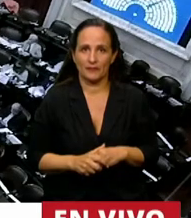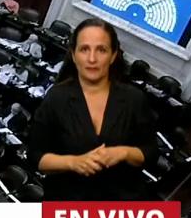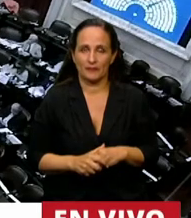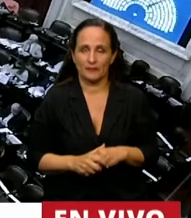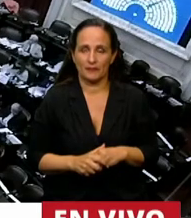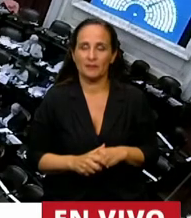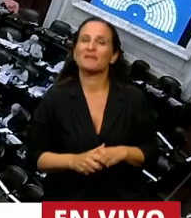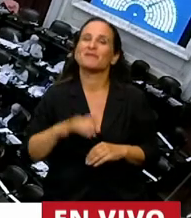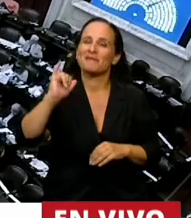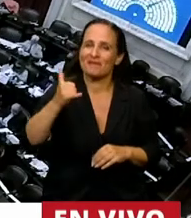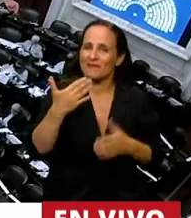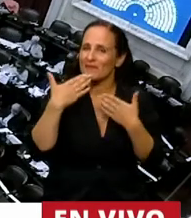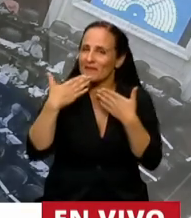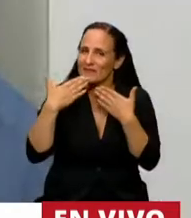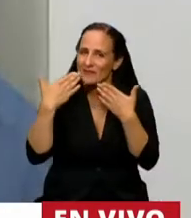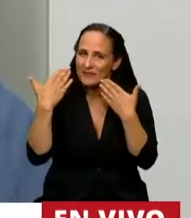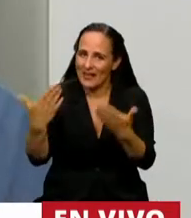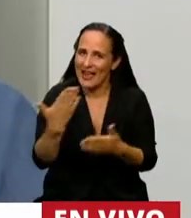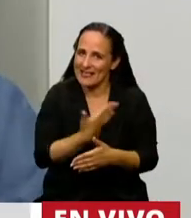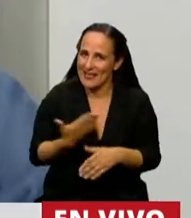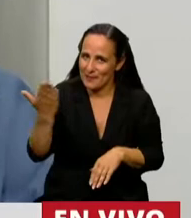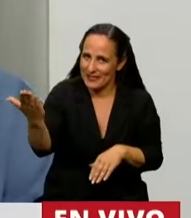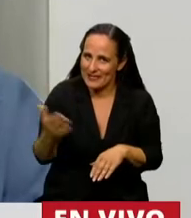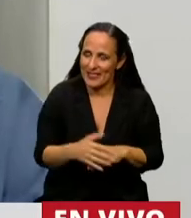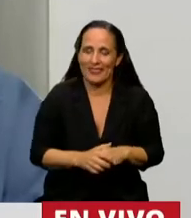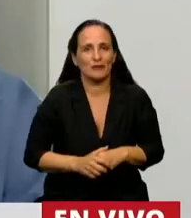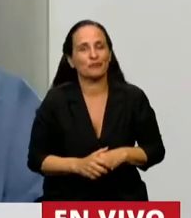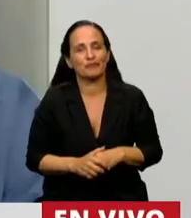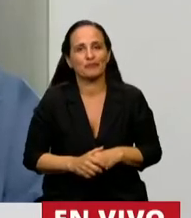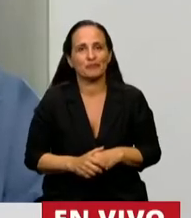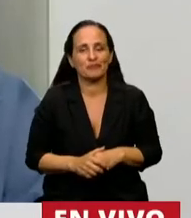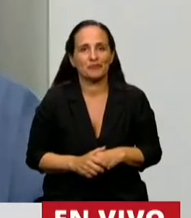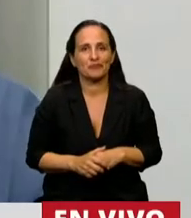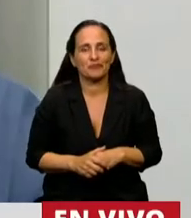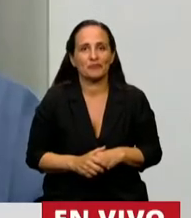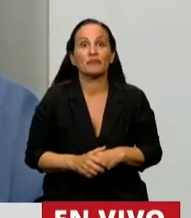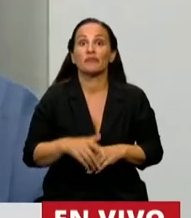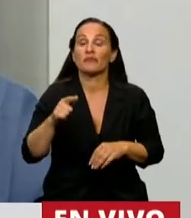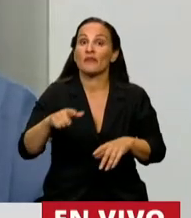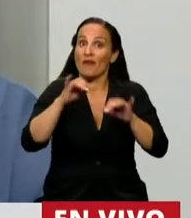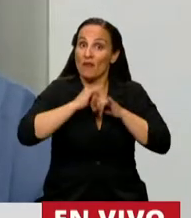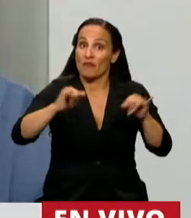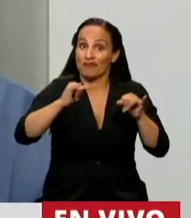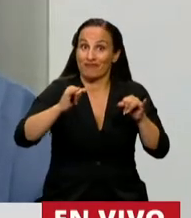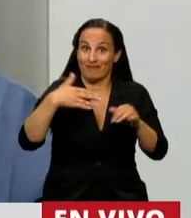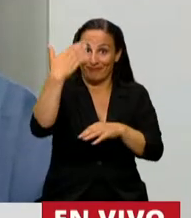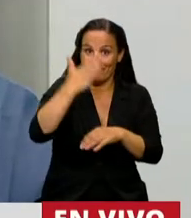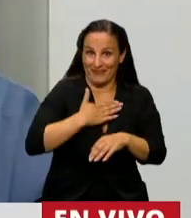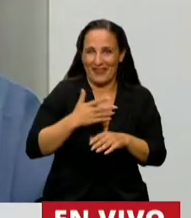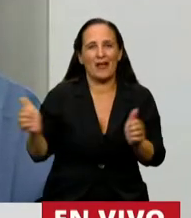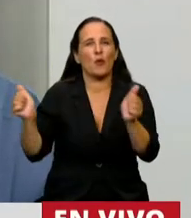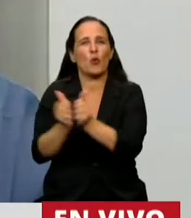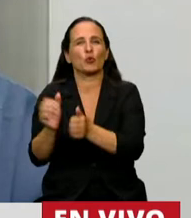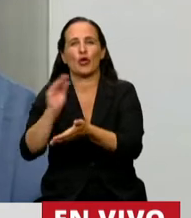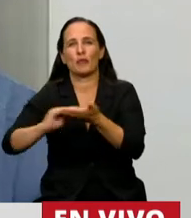Sí, gracias, señor presidente. Vamos a compartir el informe con la diputada Vallejo,